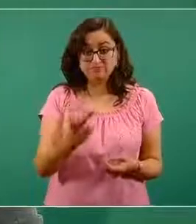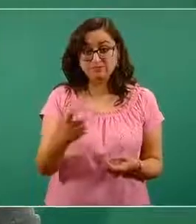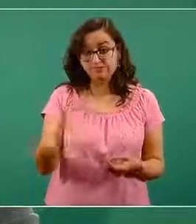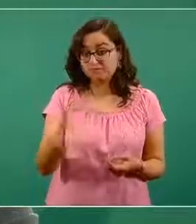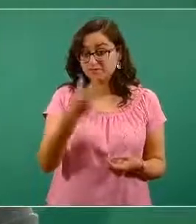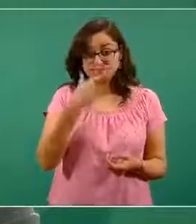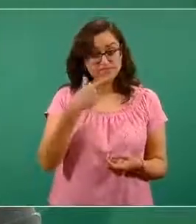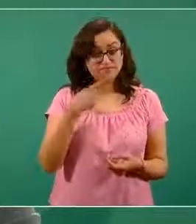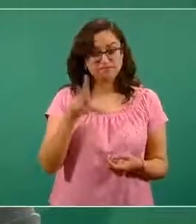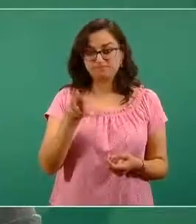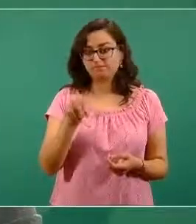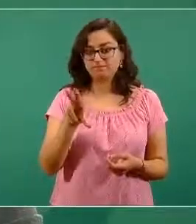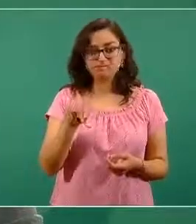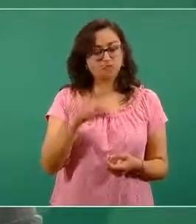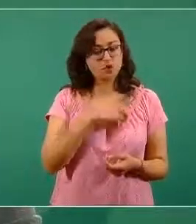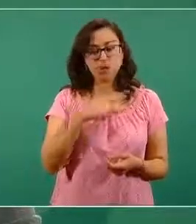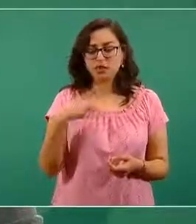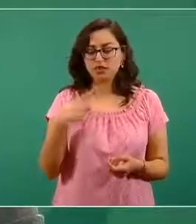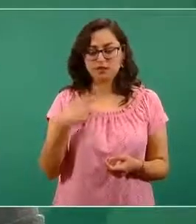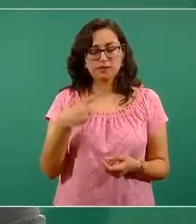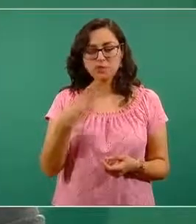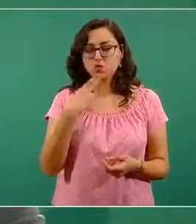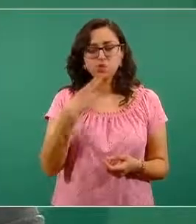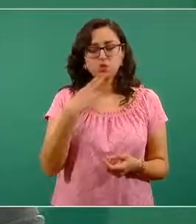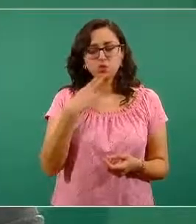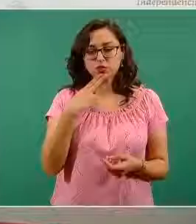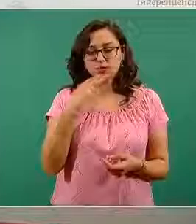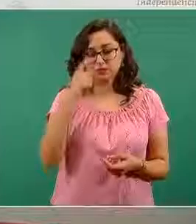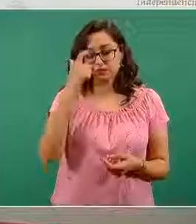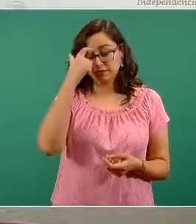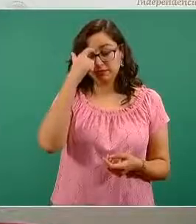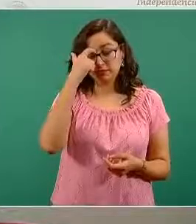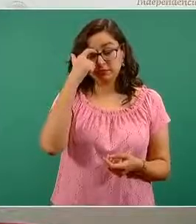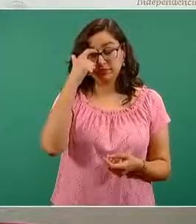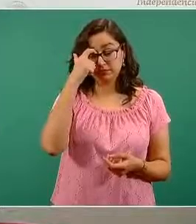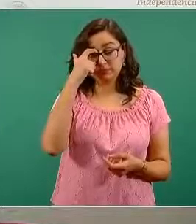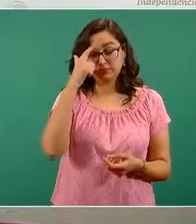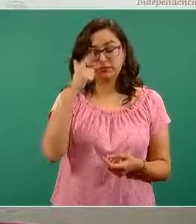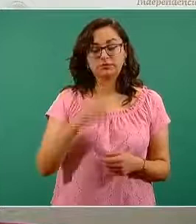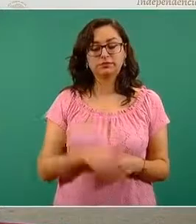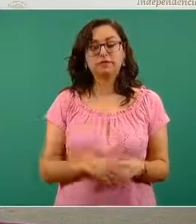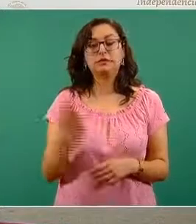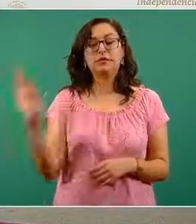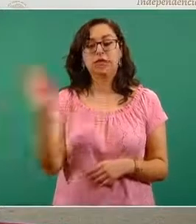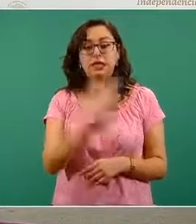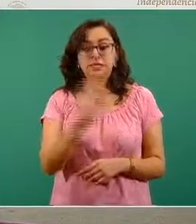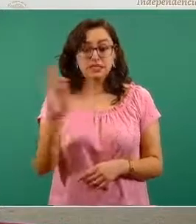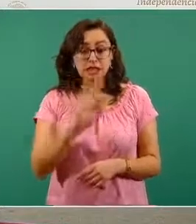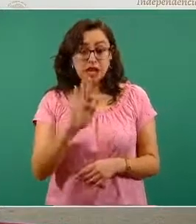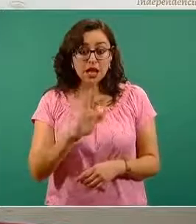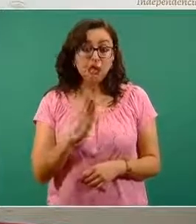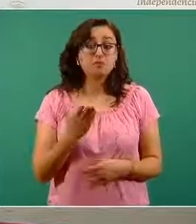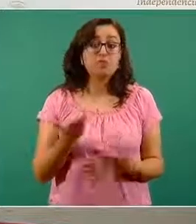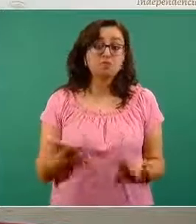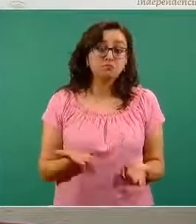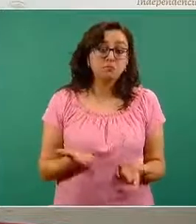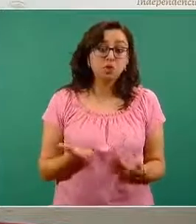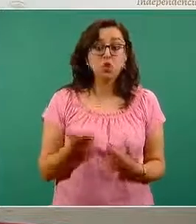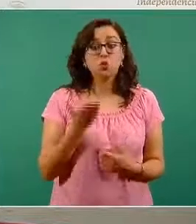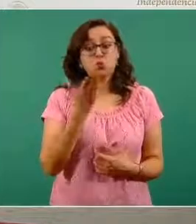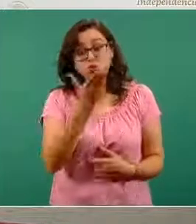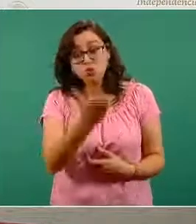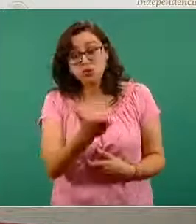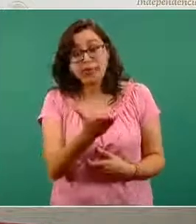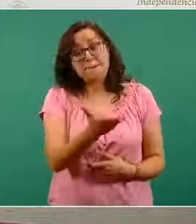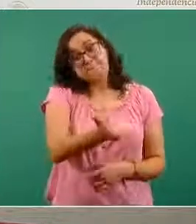utilizar la hidroxicloroquina. Y si a usted le ofrecen participar en algún ensayo